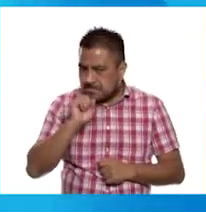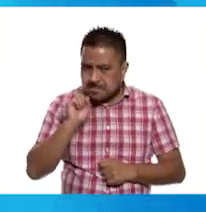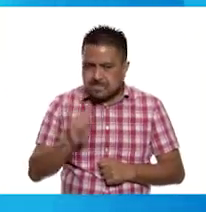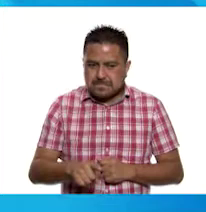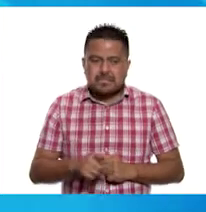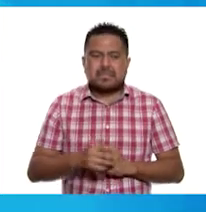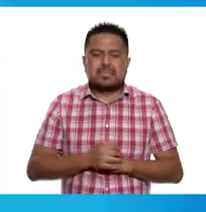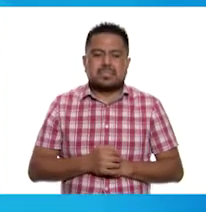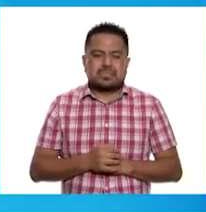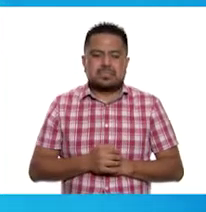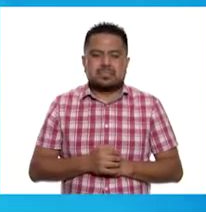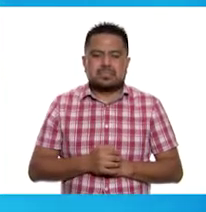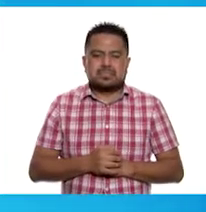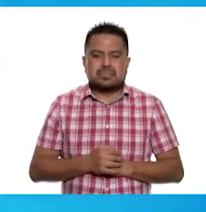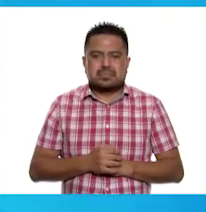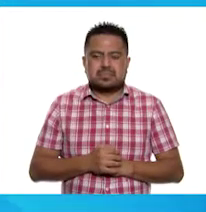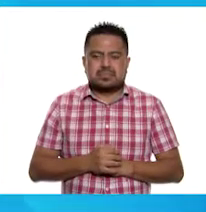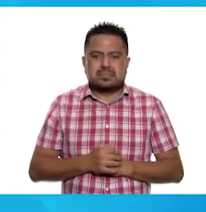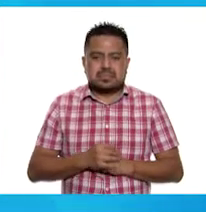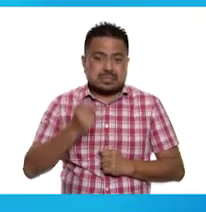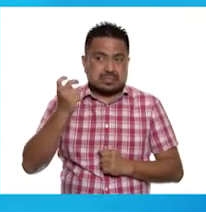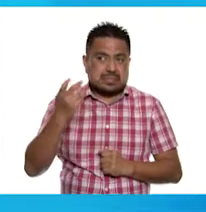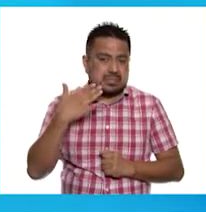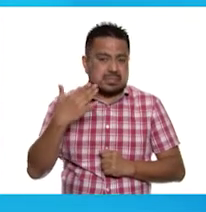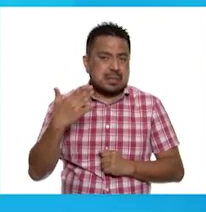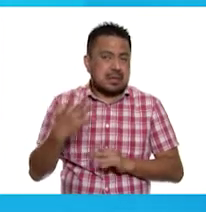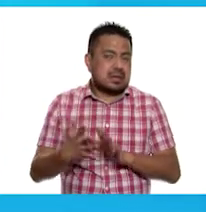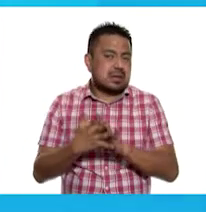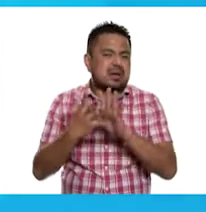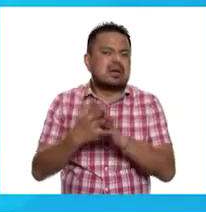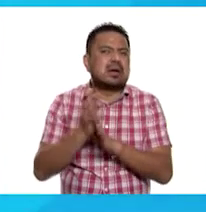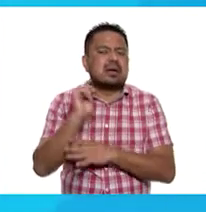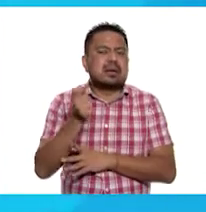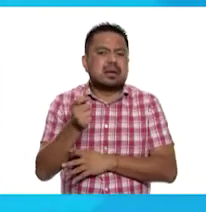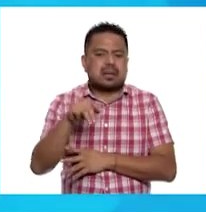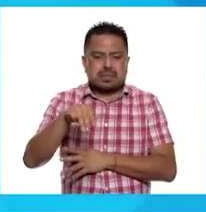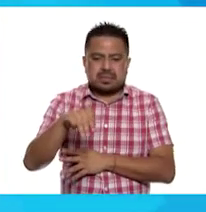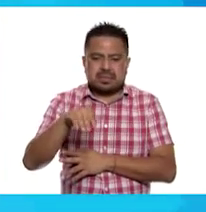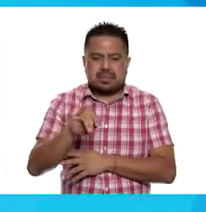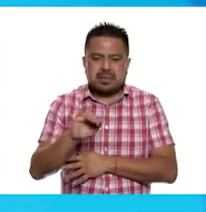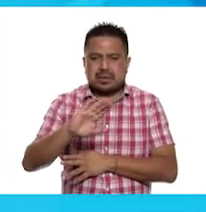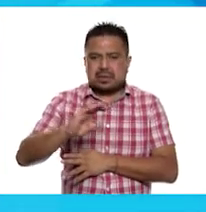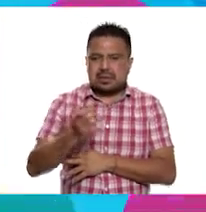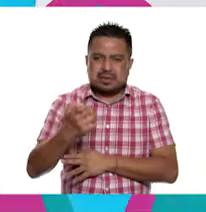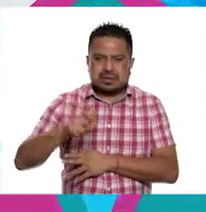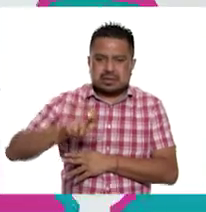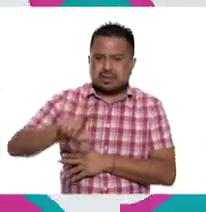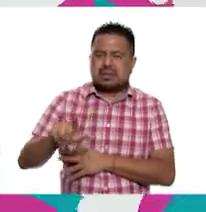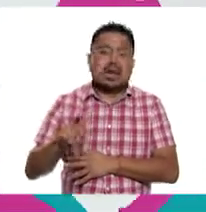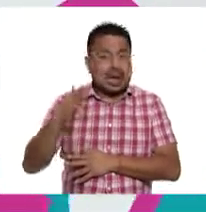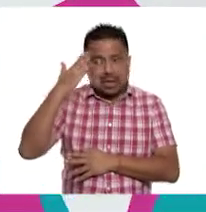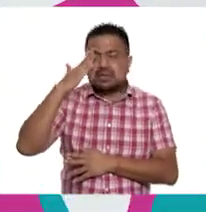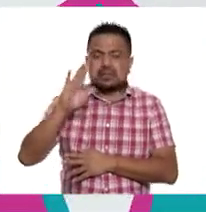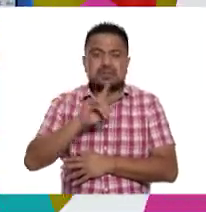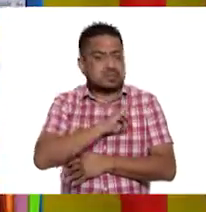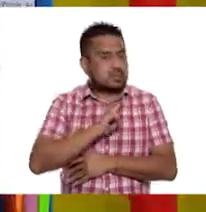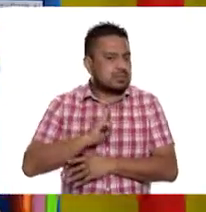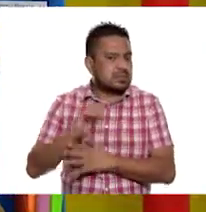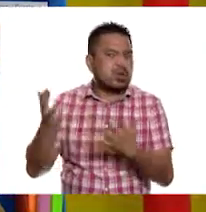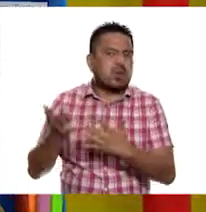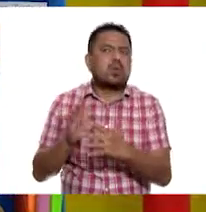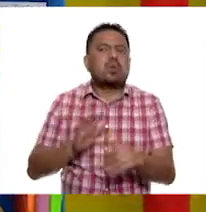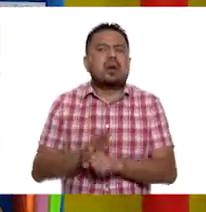Maestra. Ajá, ajá, ajá. Muy bien. Esa es la participación de Michelle. Entonces ya sabemos qué hay que hacer, ¿verdad?